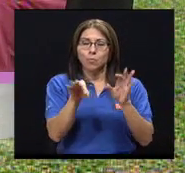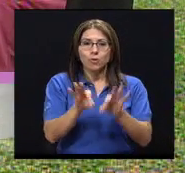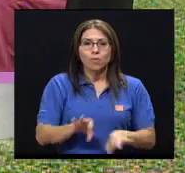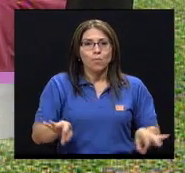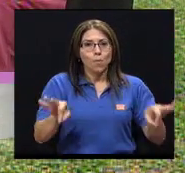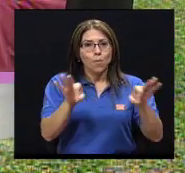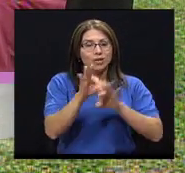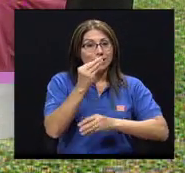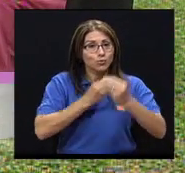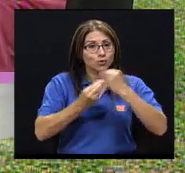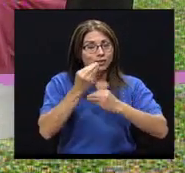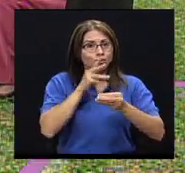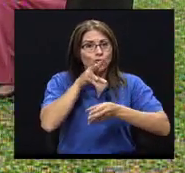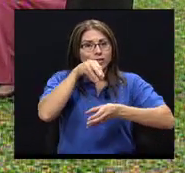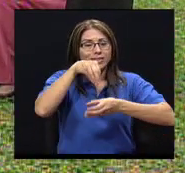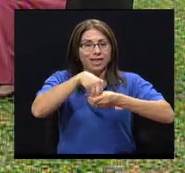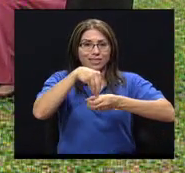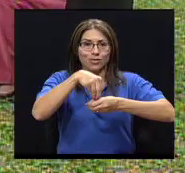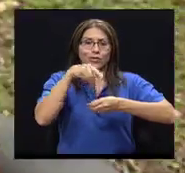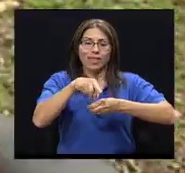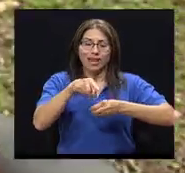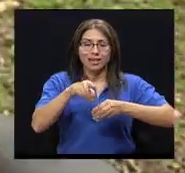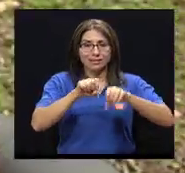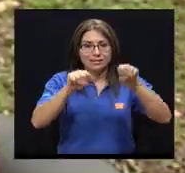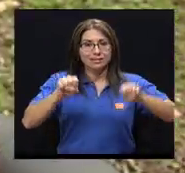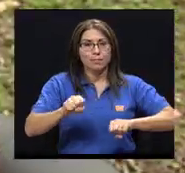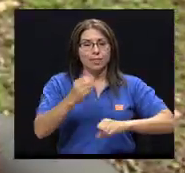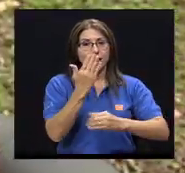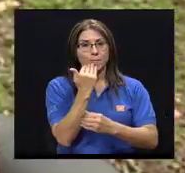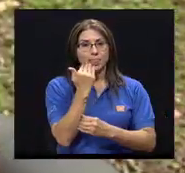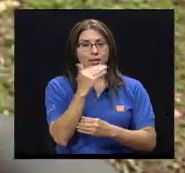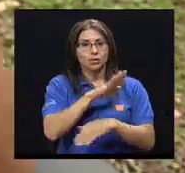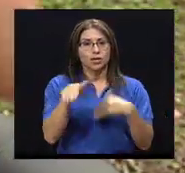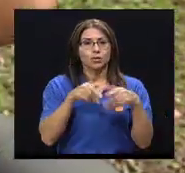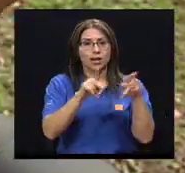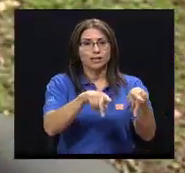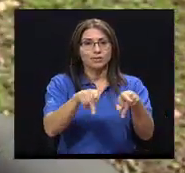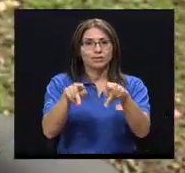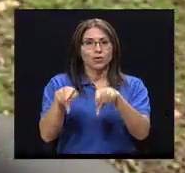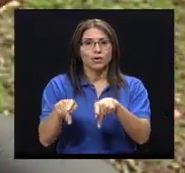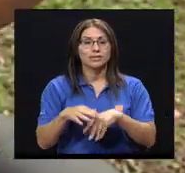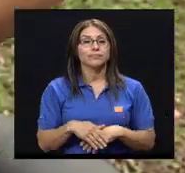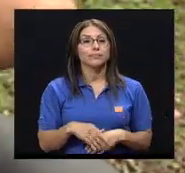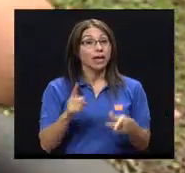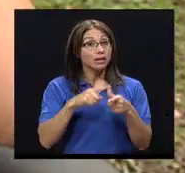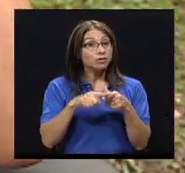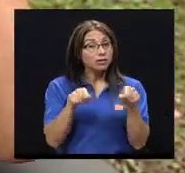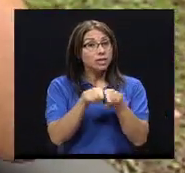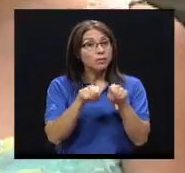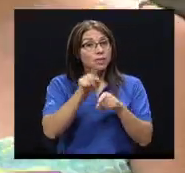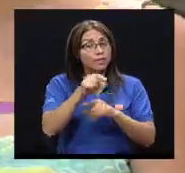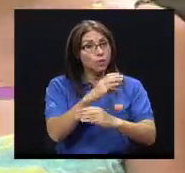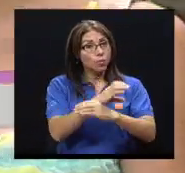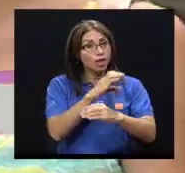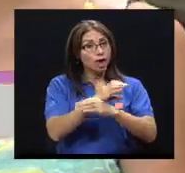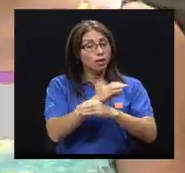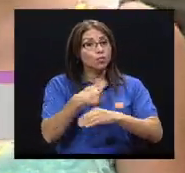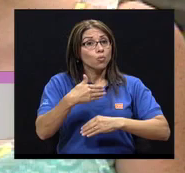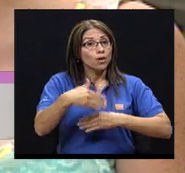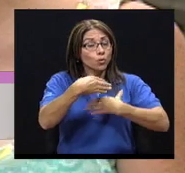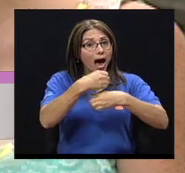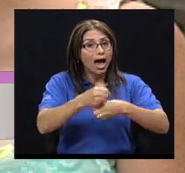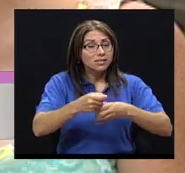la nutrición dentro de la alimentación de todas las personas, en realidad. Entonces, podríamos decir, Pesila, que también se debe tener cuidados en cuanto a la